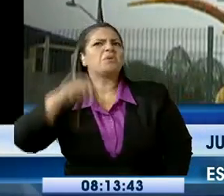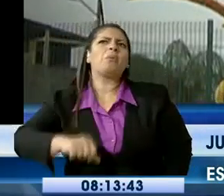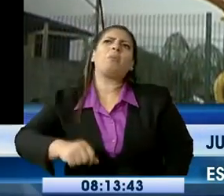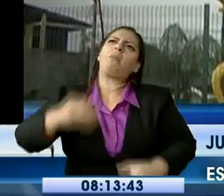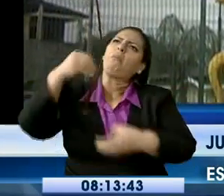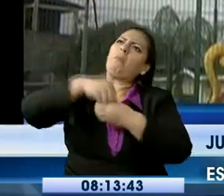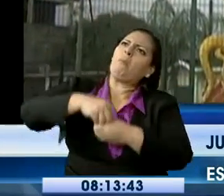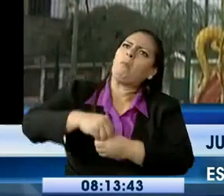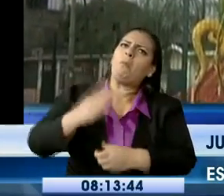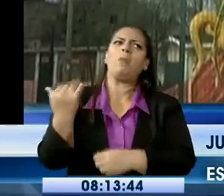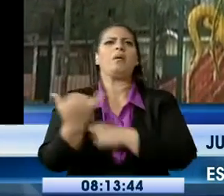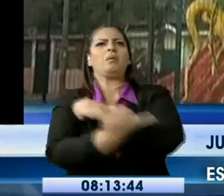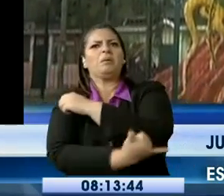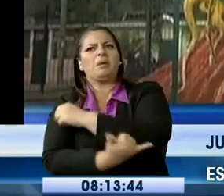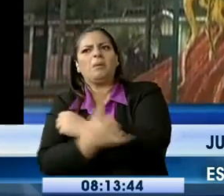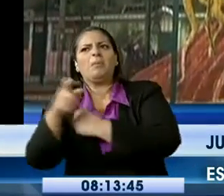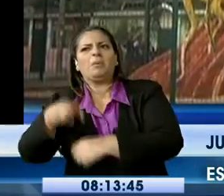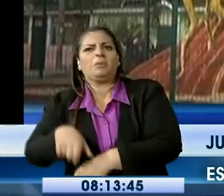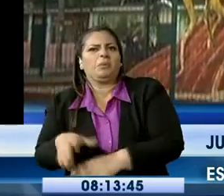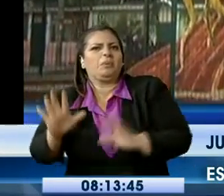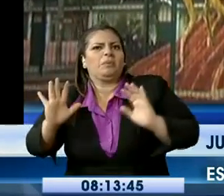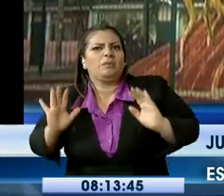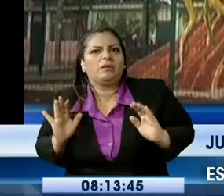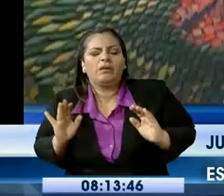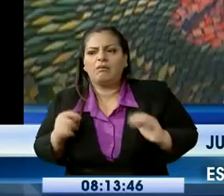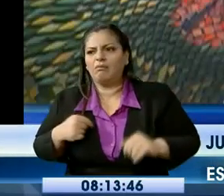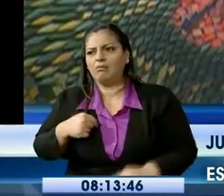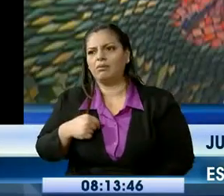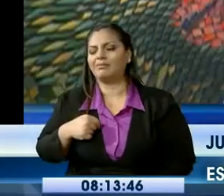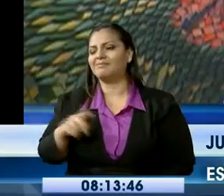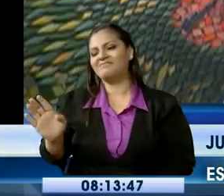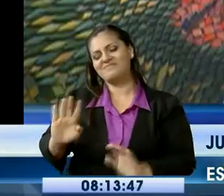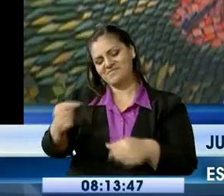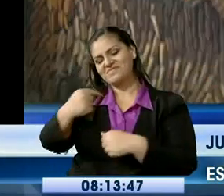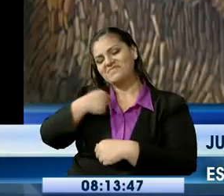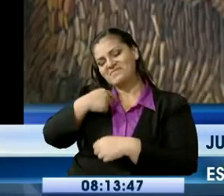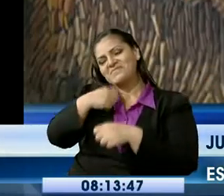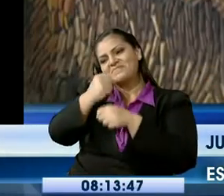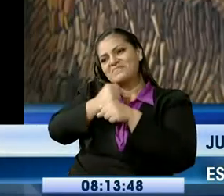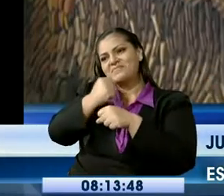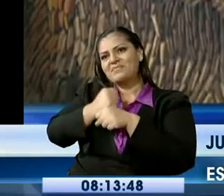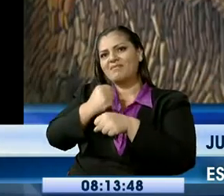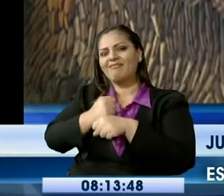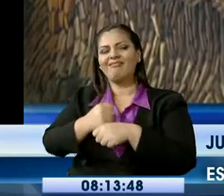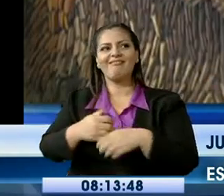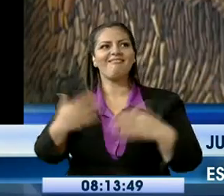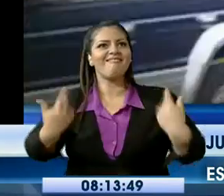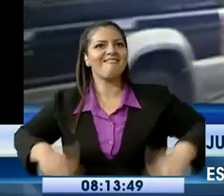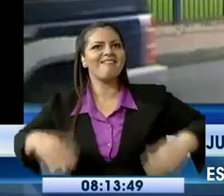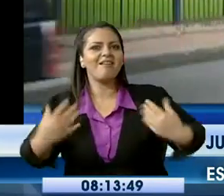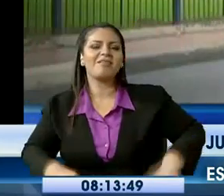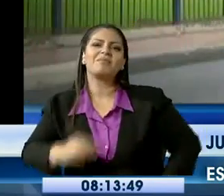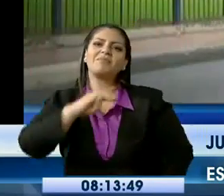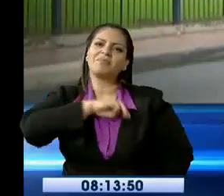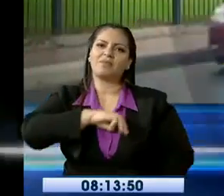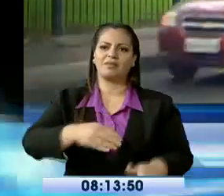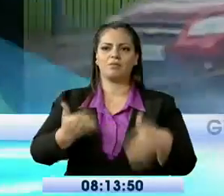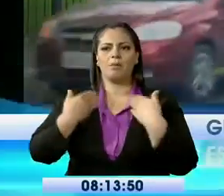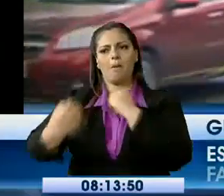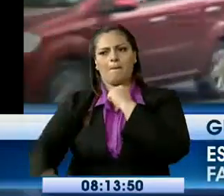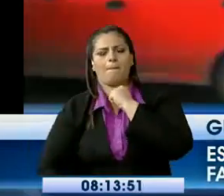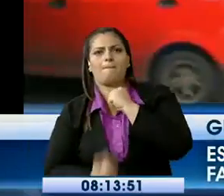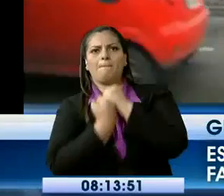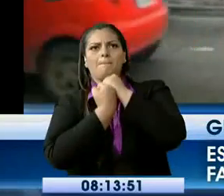era un monumento de otra persona. Entonces, eso hay que agradecerle bastante también al municipio de Guayaquil, que ha dado no solamente a la